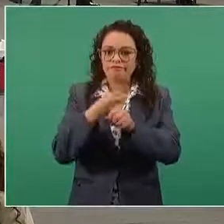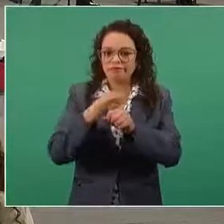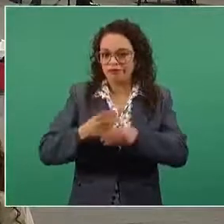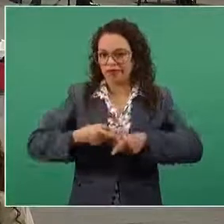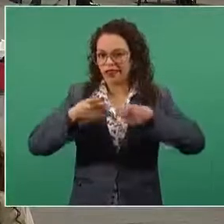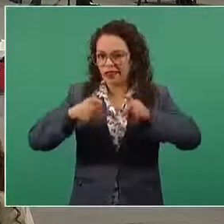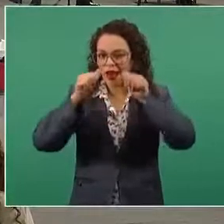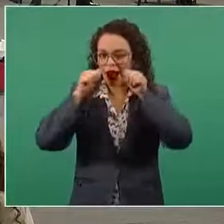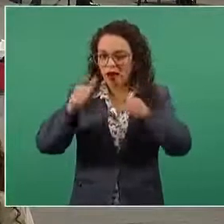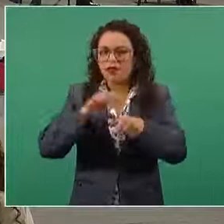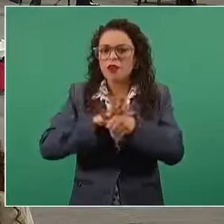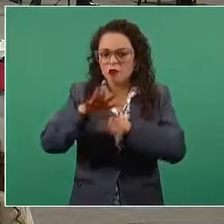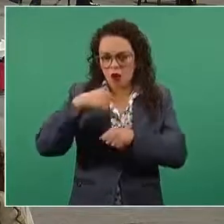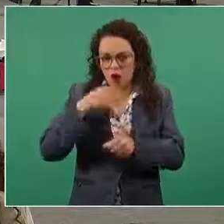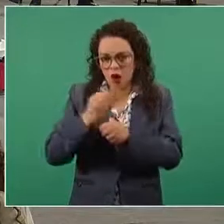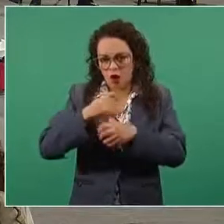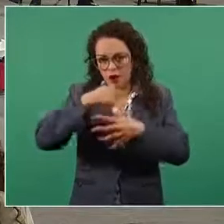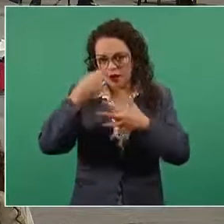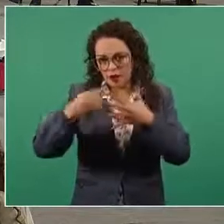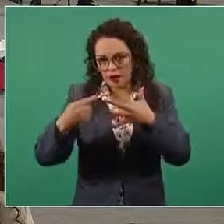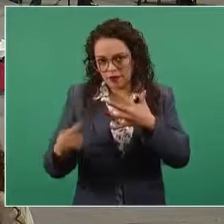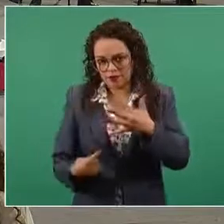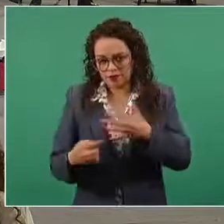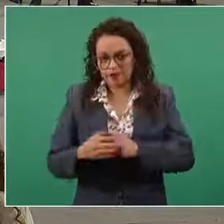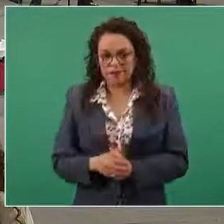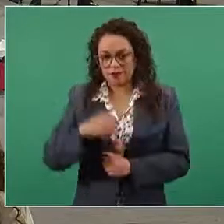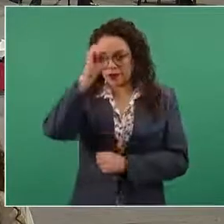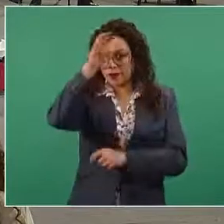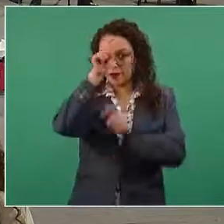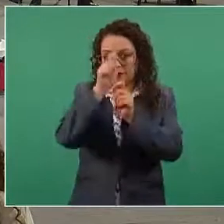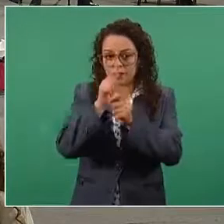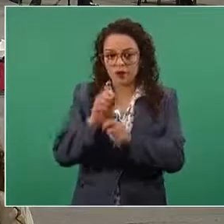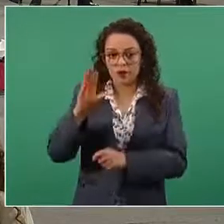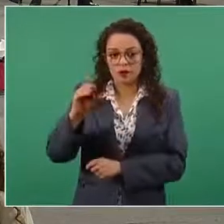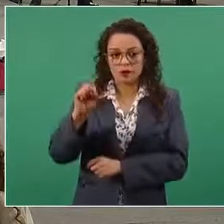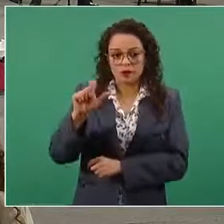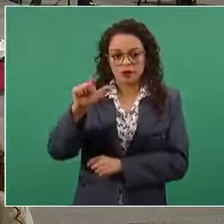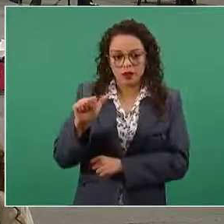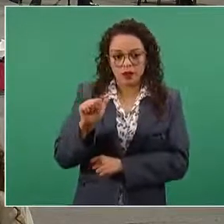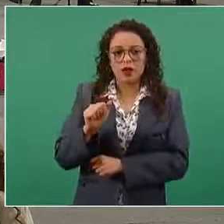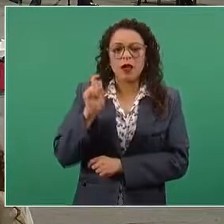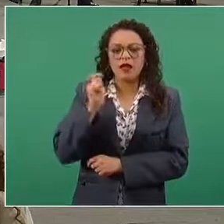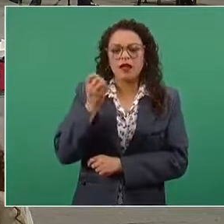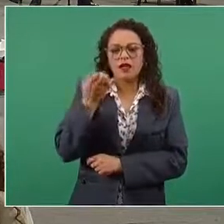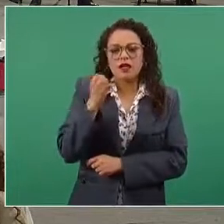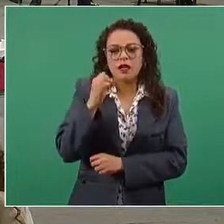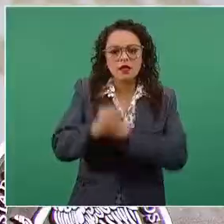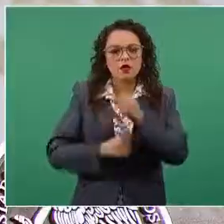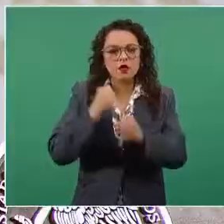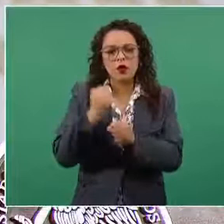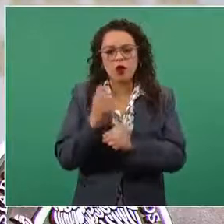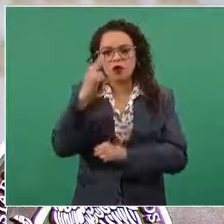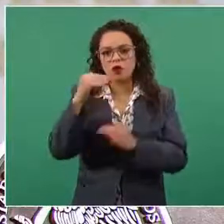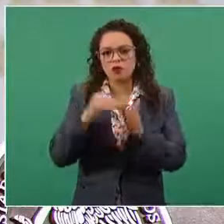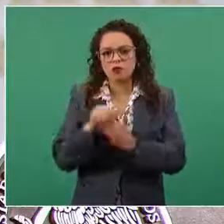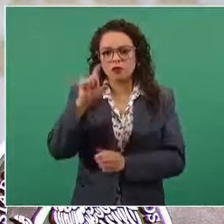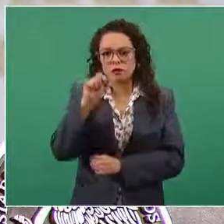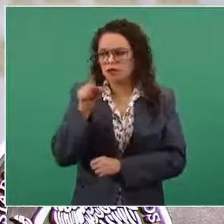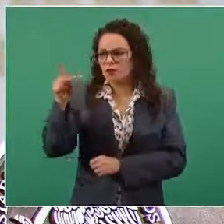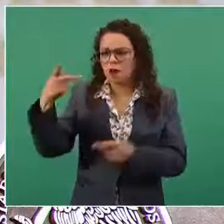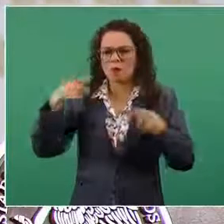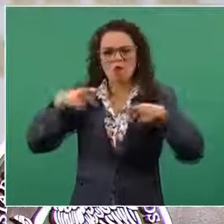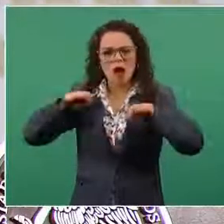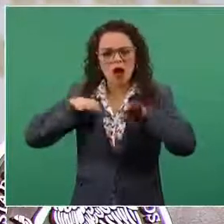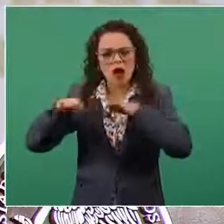La situación que concierne a la mina de Cozalá desde enero del 2020 se ha fundado en la exigencia de los trabajadores